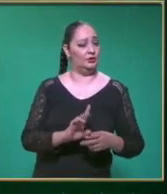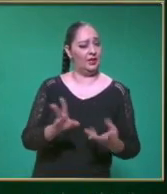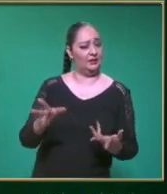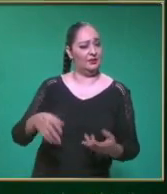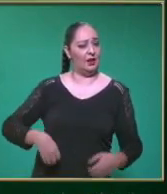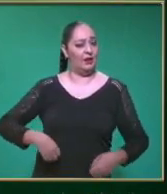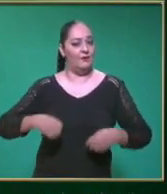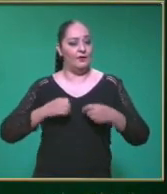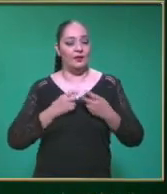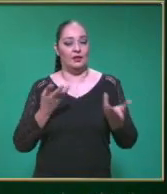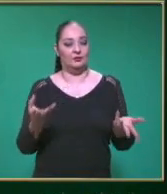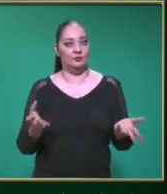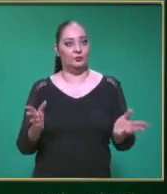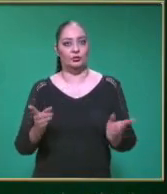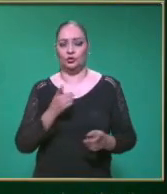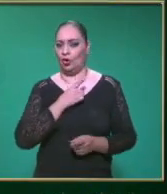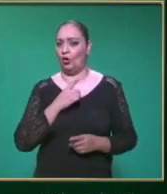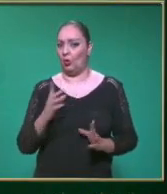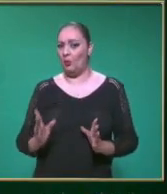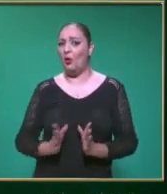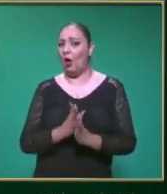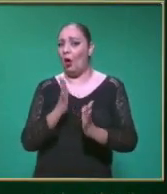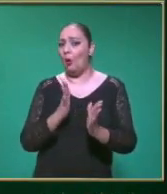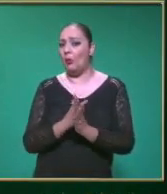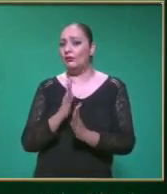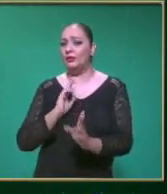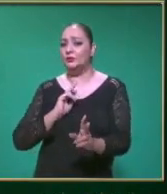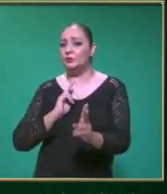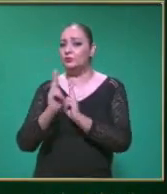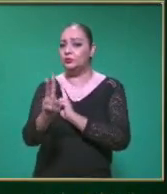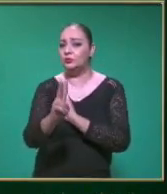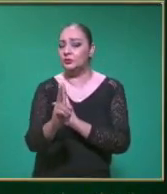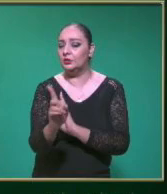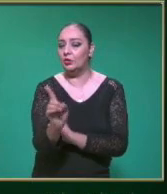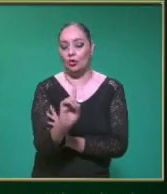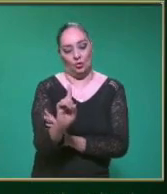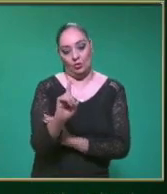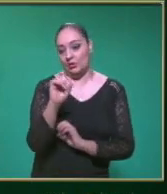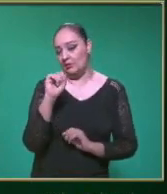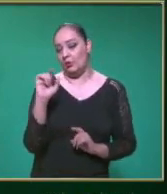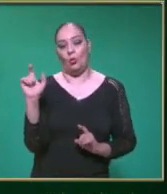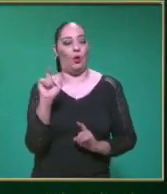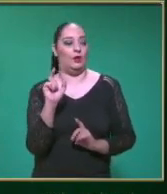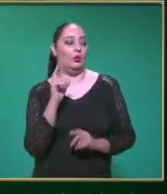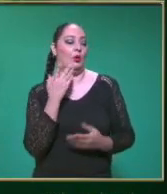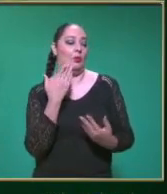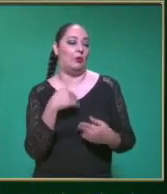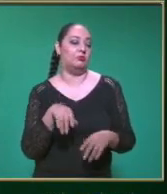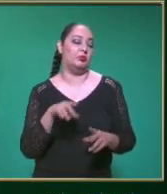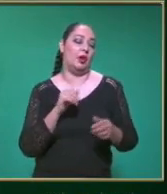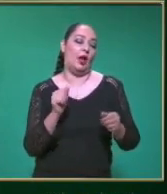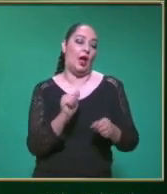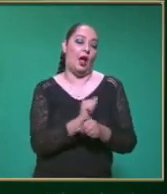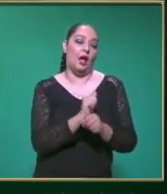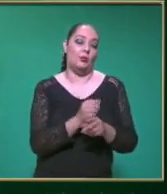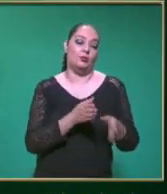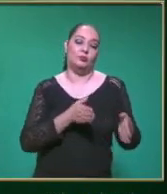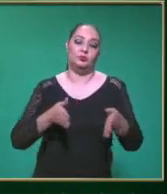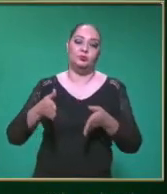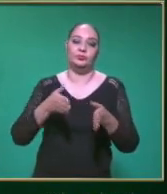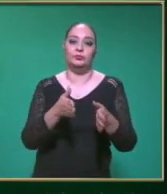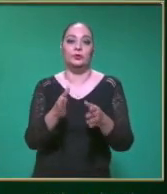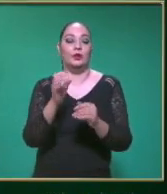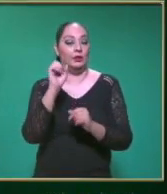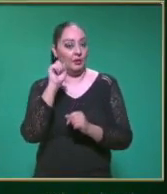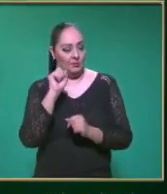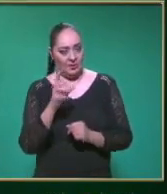En competencias También Al momento De trasladarnos Nosotros A algún punto También identificamos En nuestro